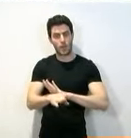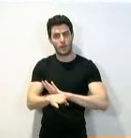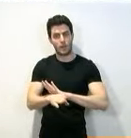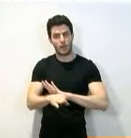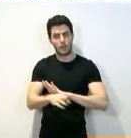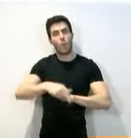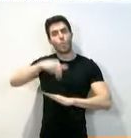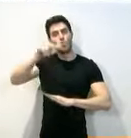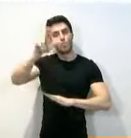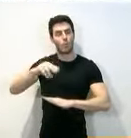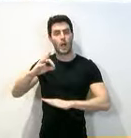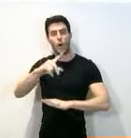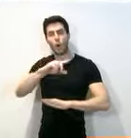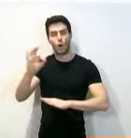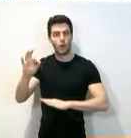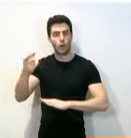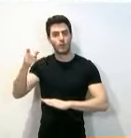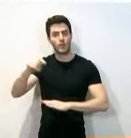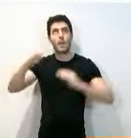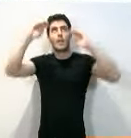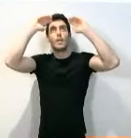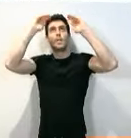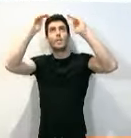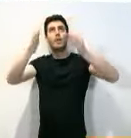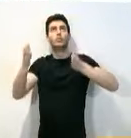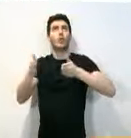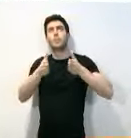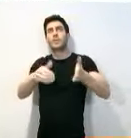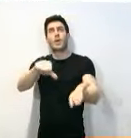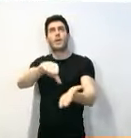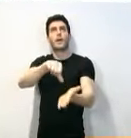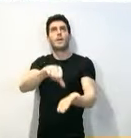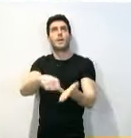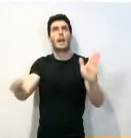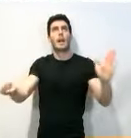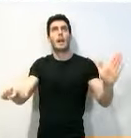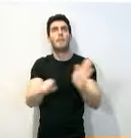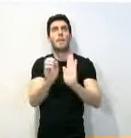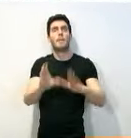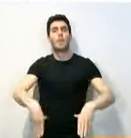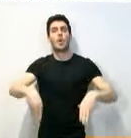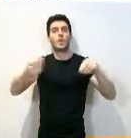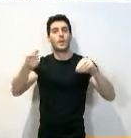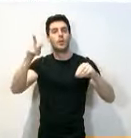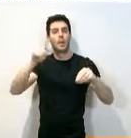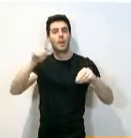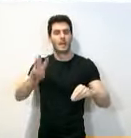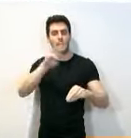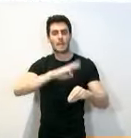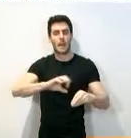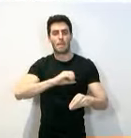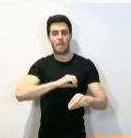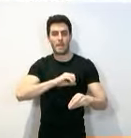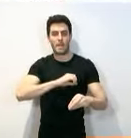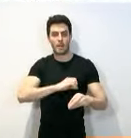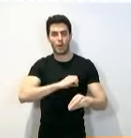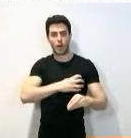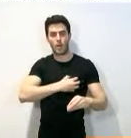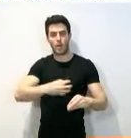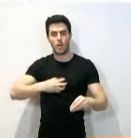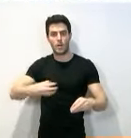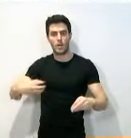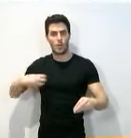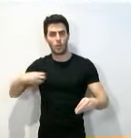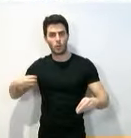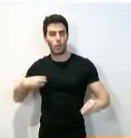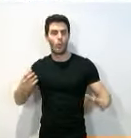al óleo, otra pintura en el techo del pasillo central, con el emblema del monasterio y tres medallones con escudos de las abadías, de Silos y